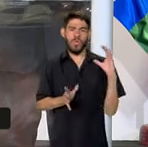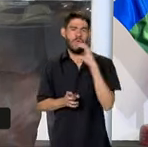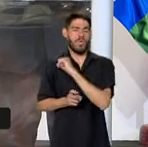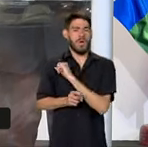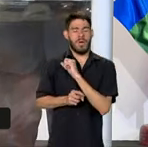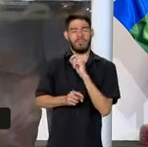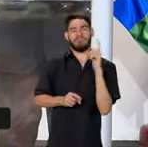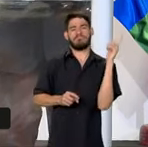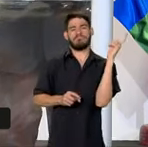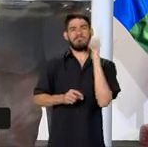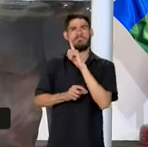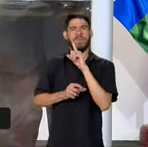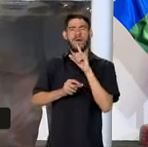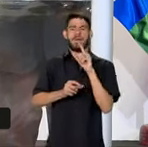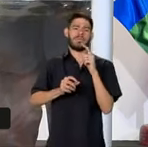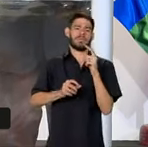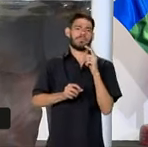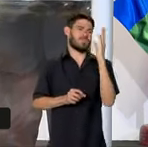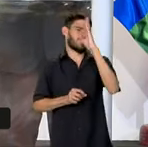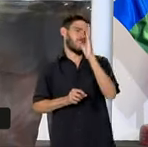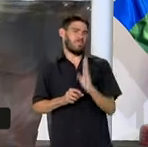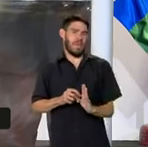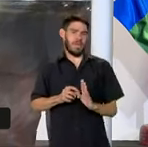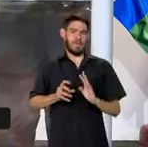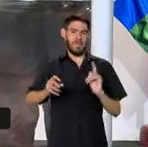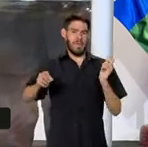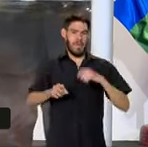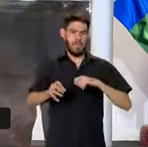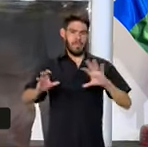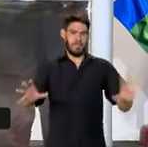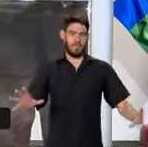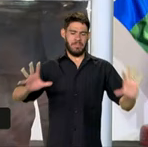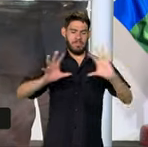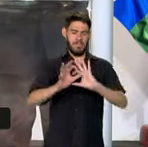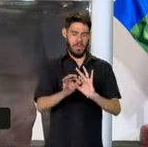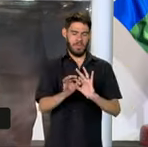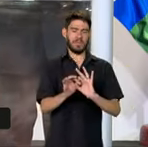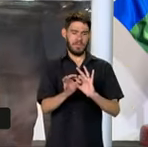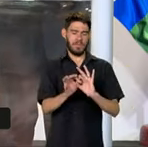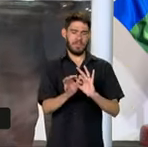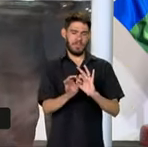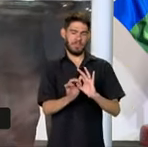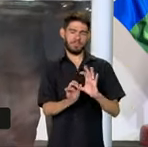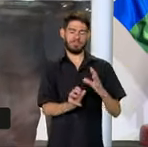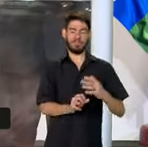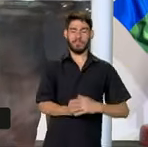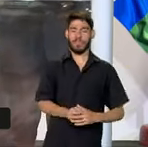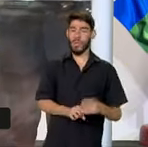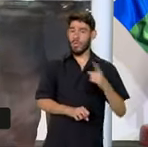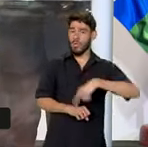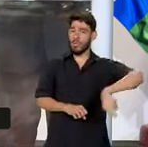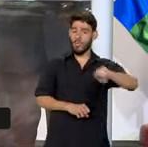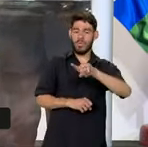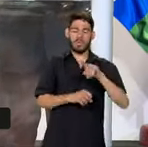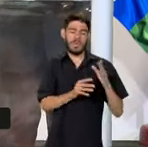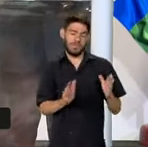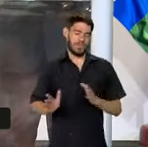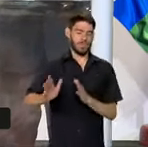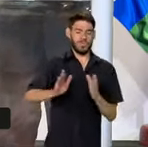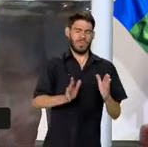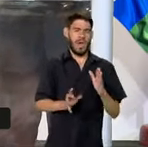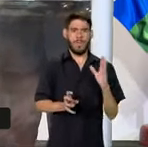para llegar, para que el Brasil pueda se ligar al Pacífico. Y ustedes son el camino